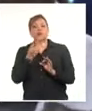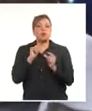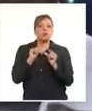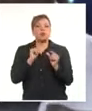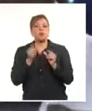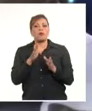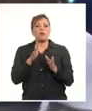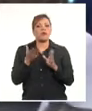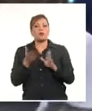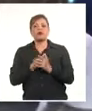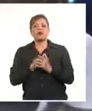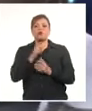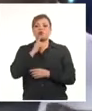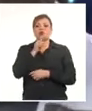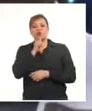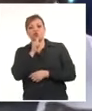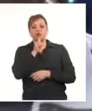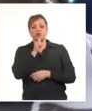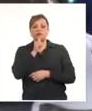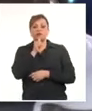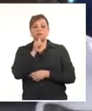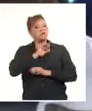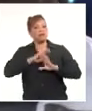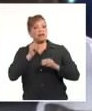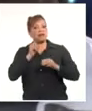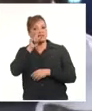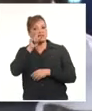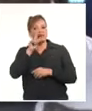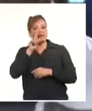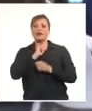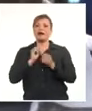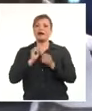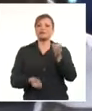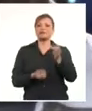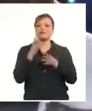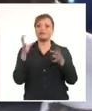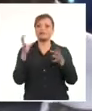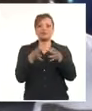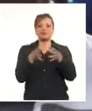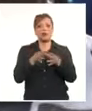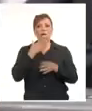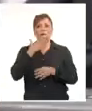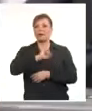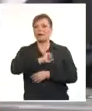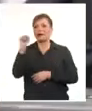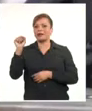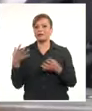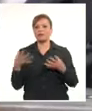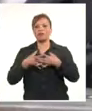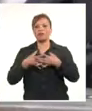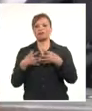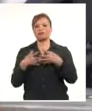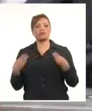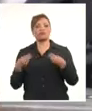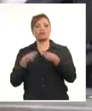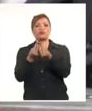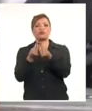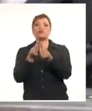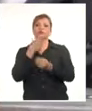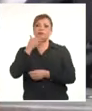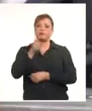de duda, pero no, al final se impuso la unión, se impuso el trabajo en equipo. En la parte mía del